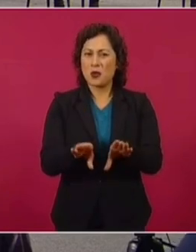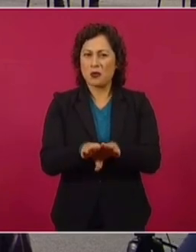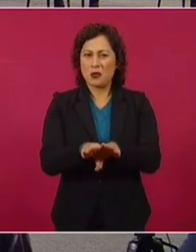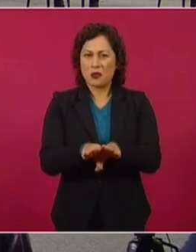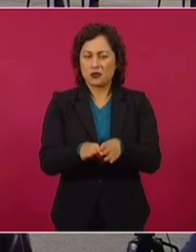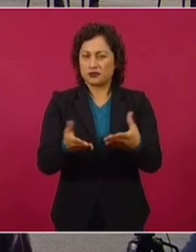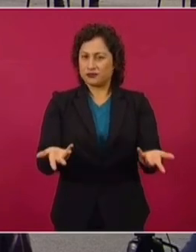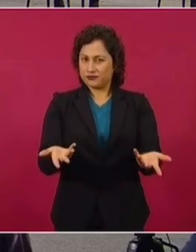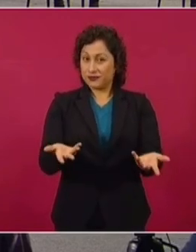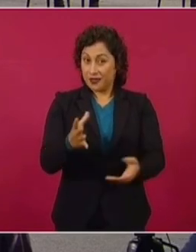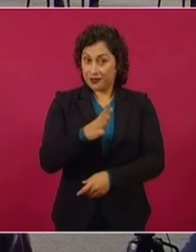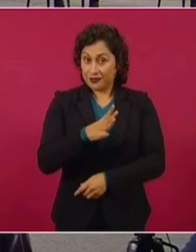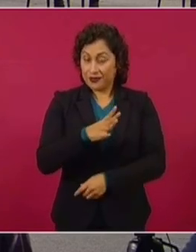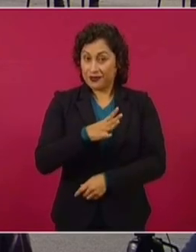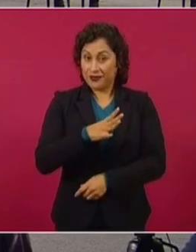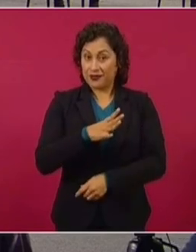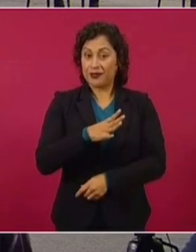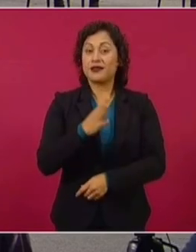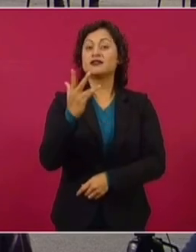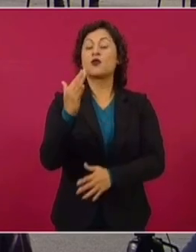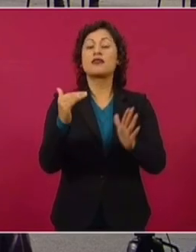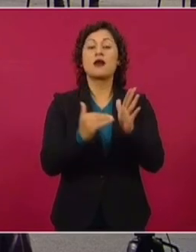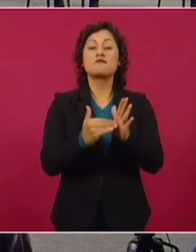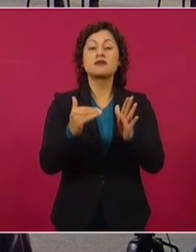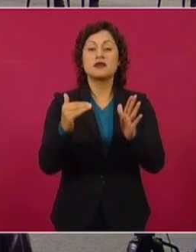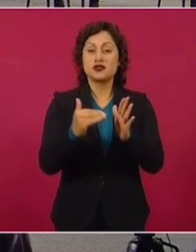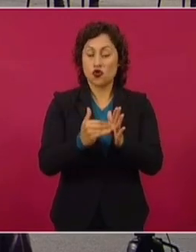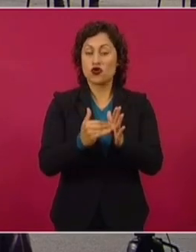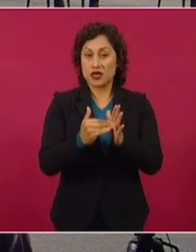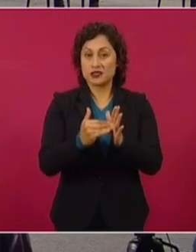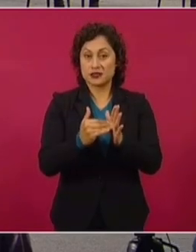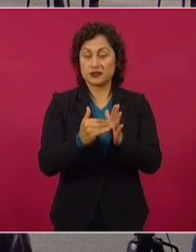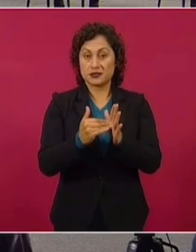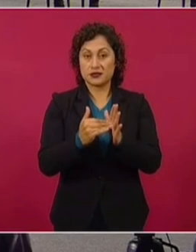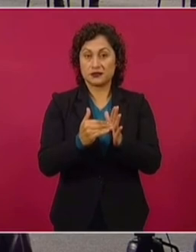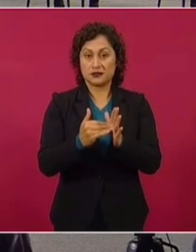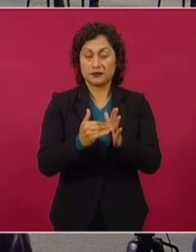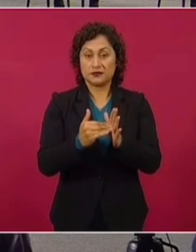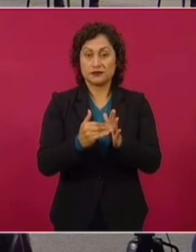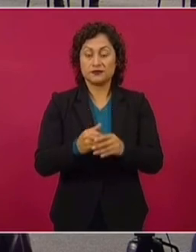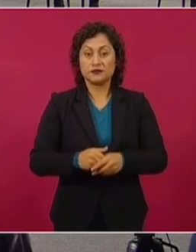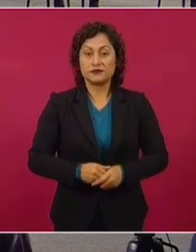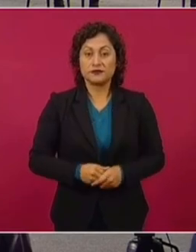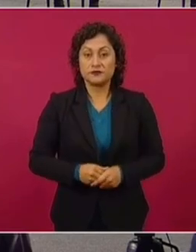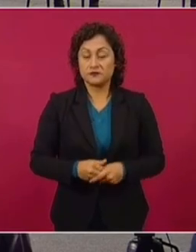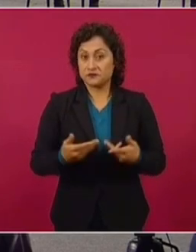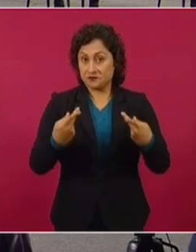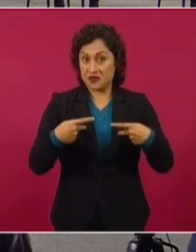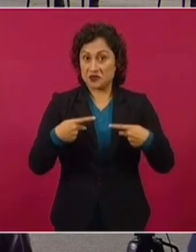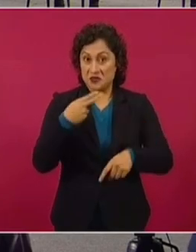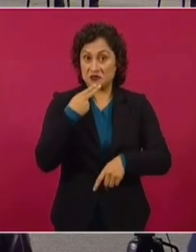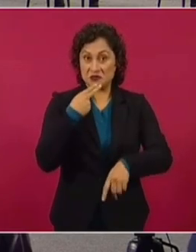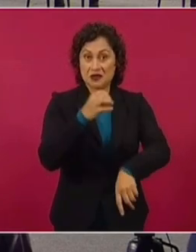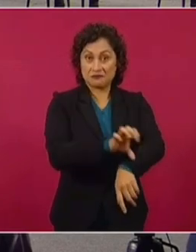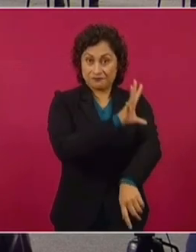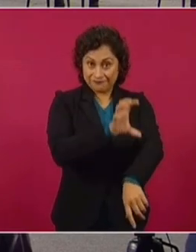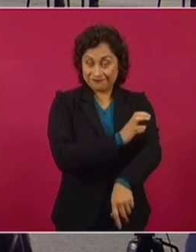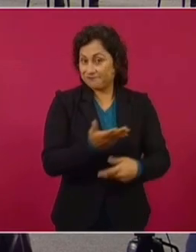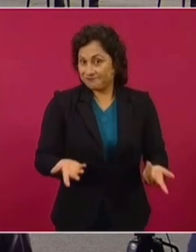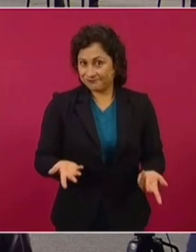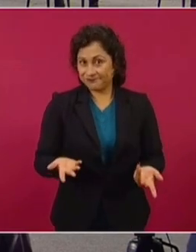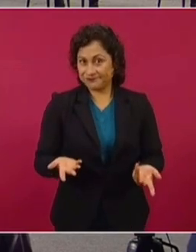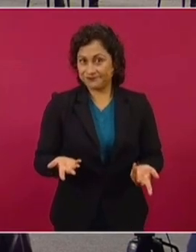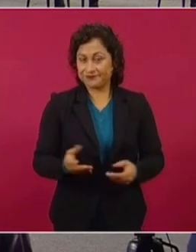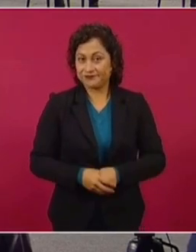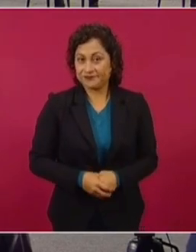Hay 50 millones de usuarios de energía eléctrica que